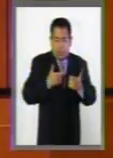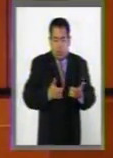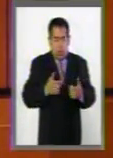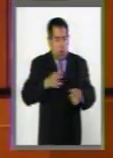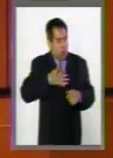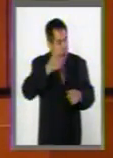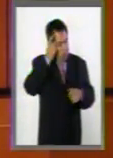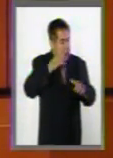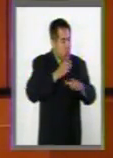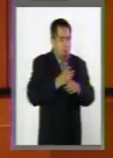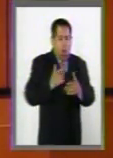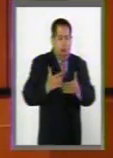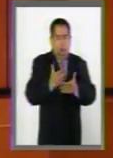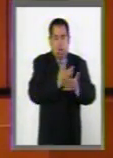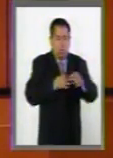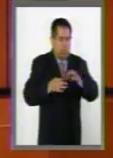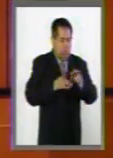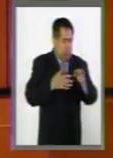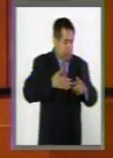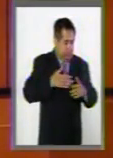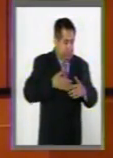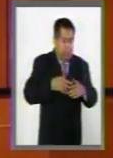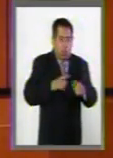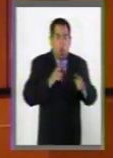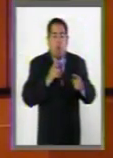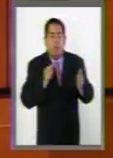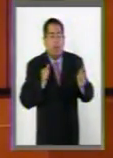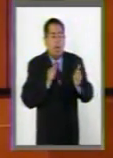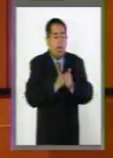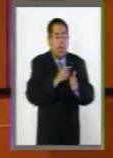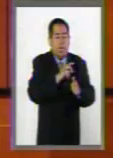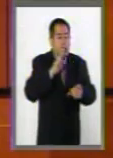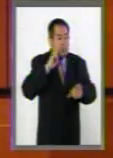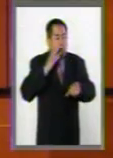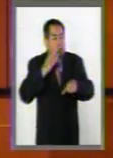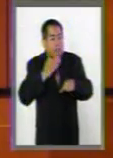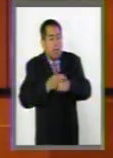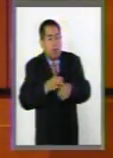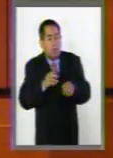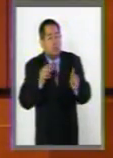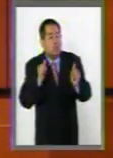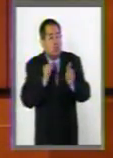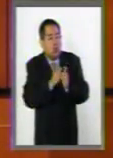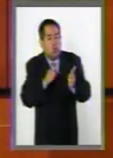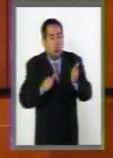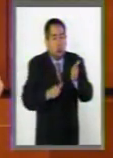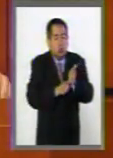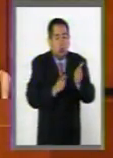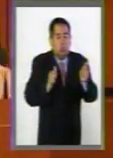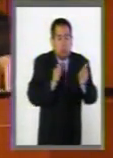patrimonio o ingresos laborales o del trabajo del adolescente, los responsables subsidiarios.